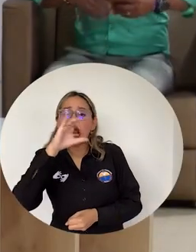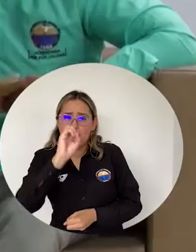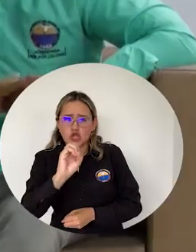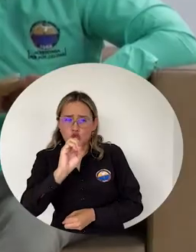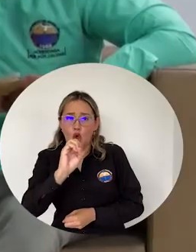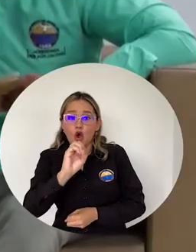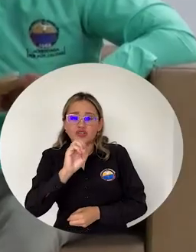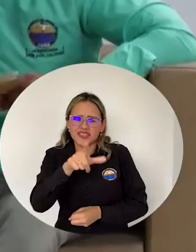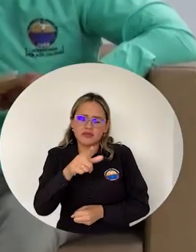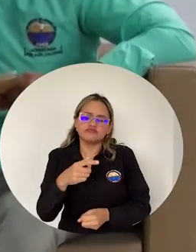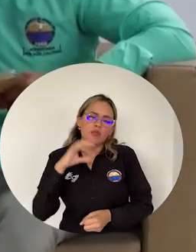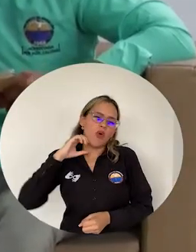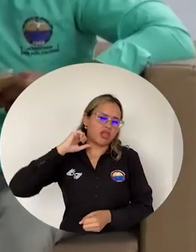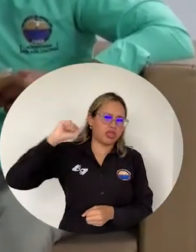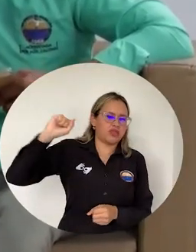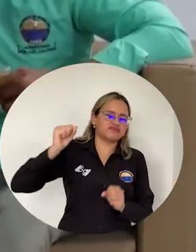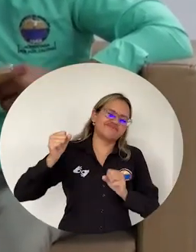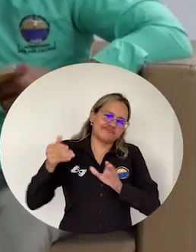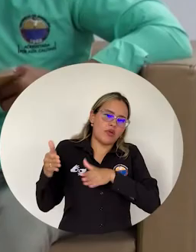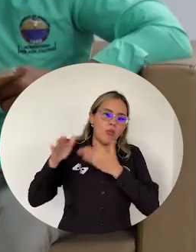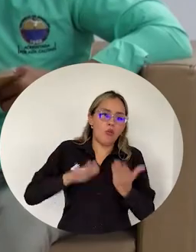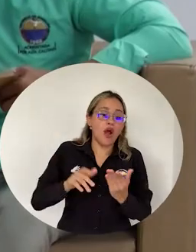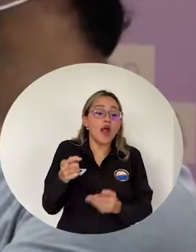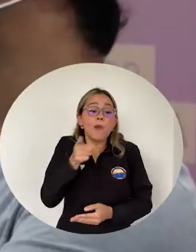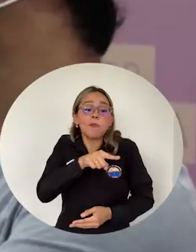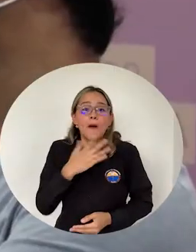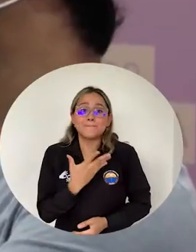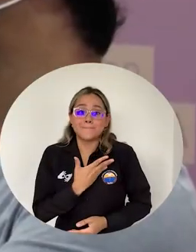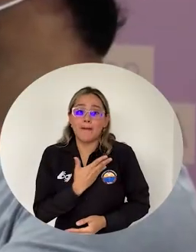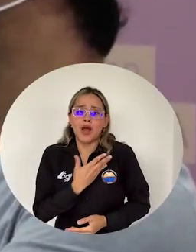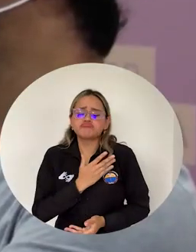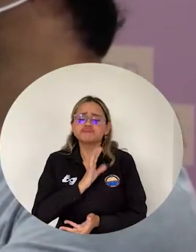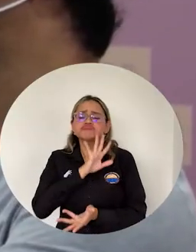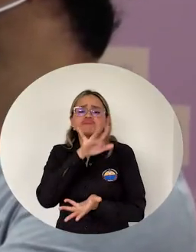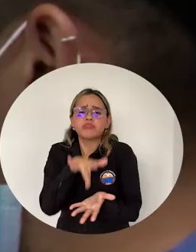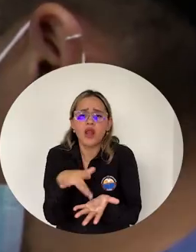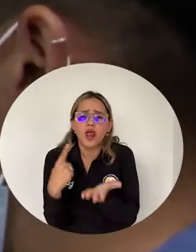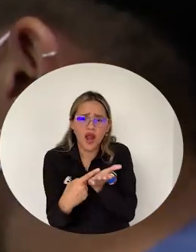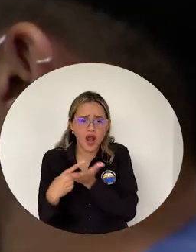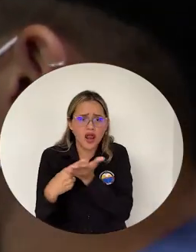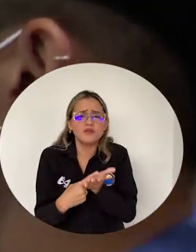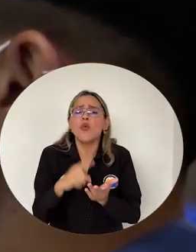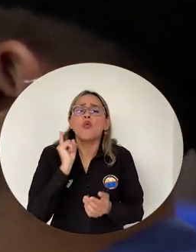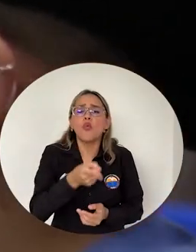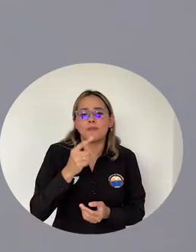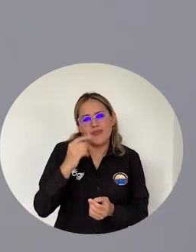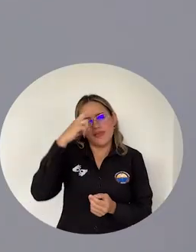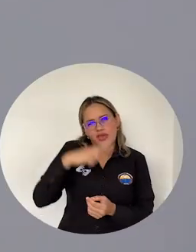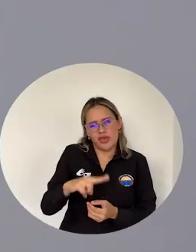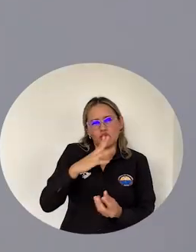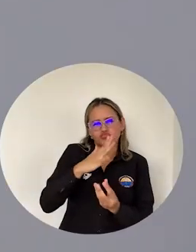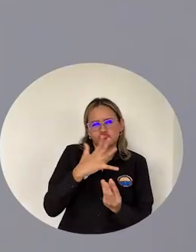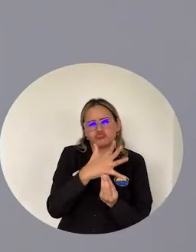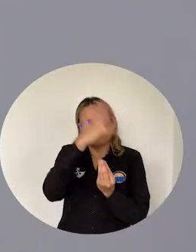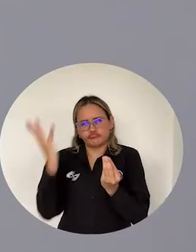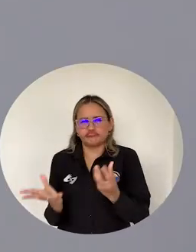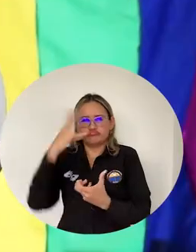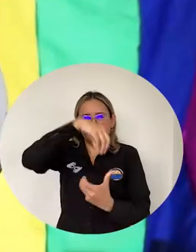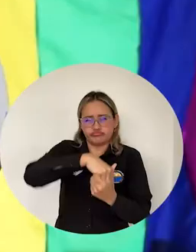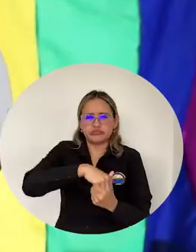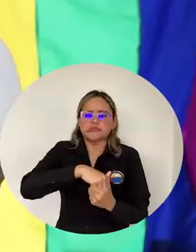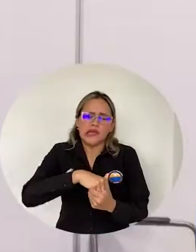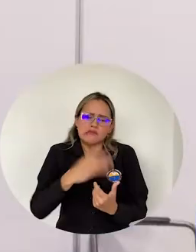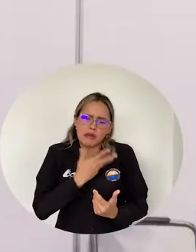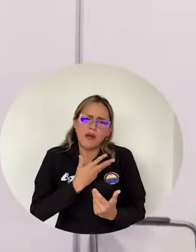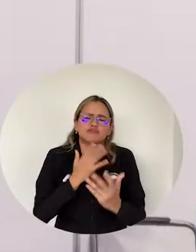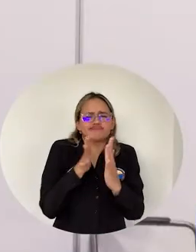Como invitada especial Quien envió mensajes De amor propio Y respeto Hacia los jóvenes Con orientación sexual O identidad de género